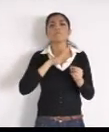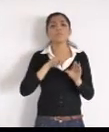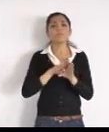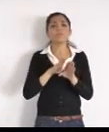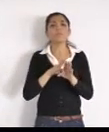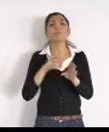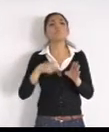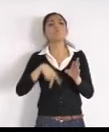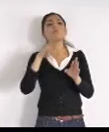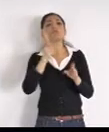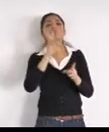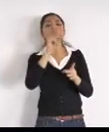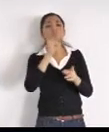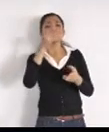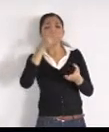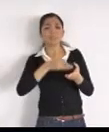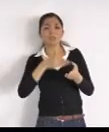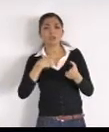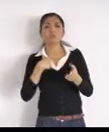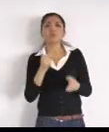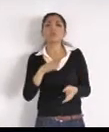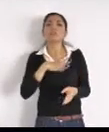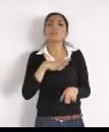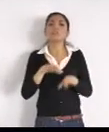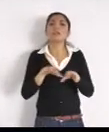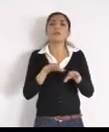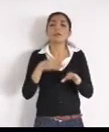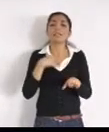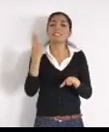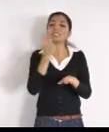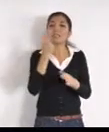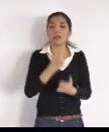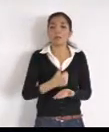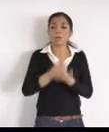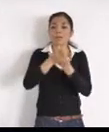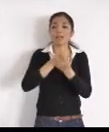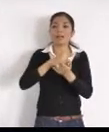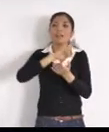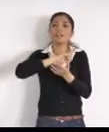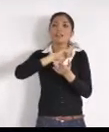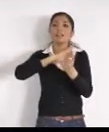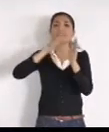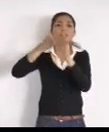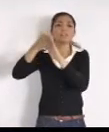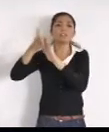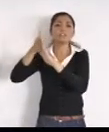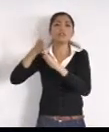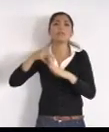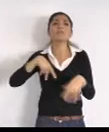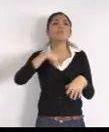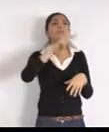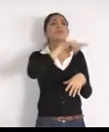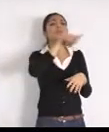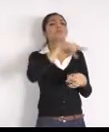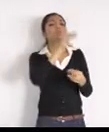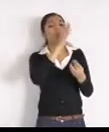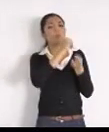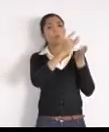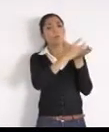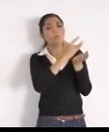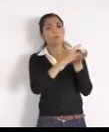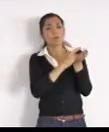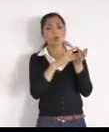renta de ellos, pero ustedes, en cierto modo, no nos dejan trabajar, para empezar, me cobran, mil seiscientos, mil ciento sesenta y cinco, para los números, únicamente,